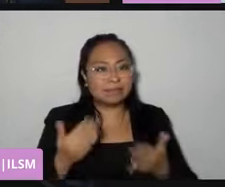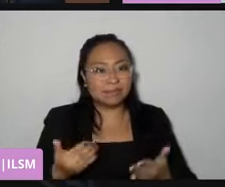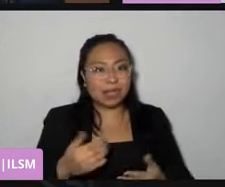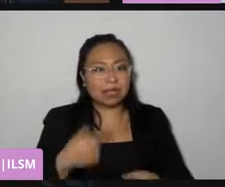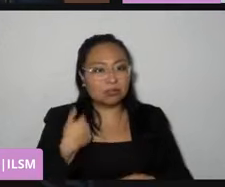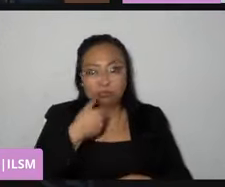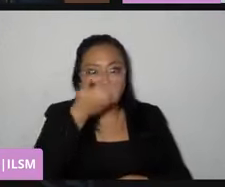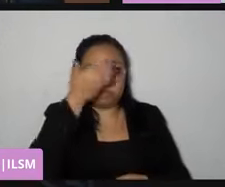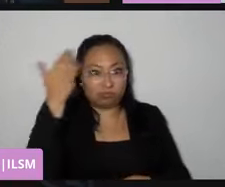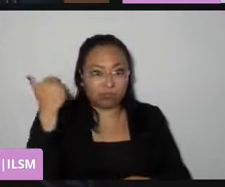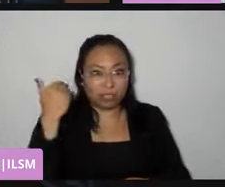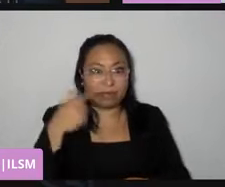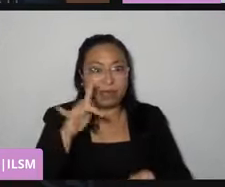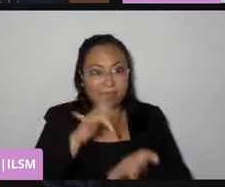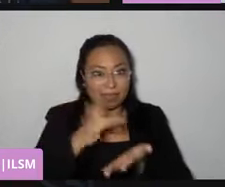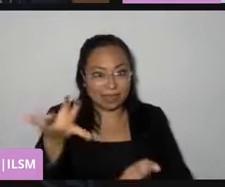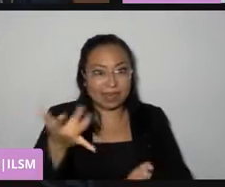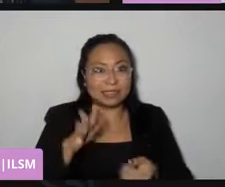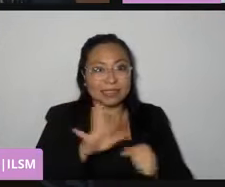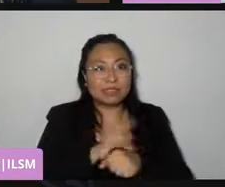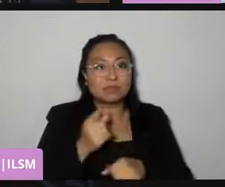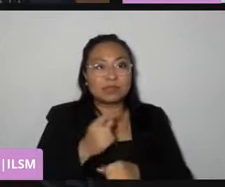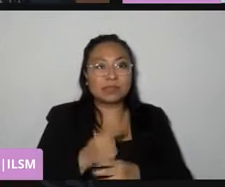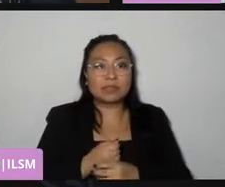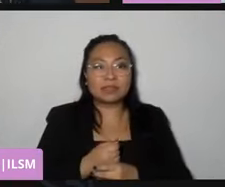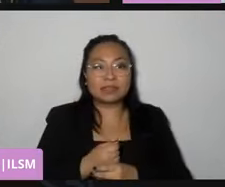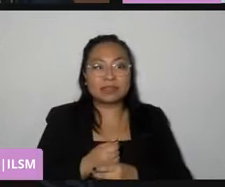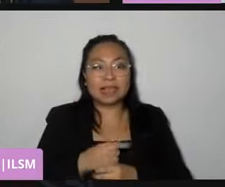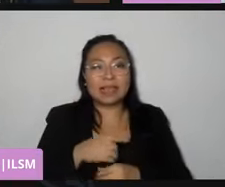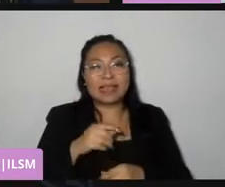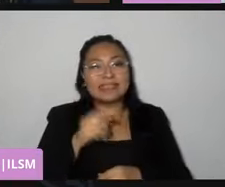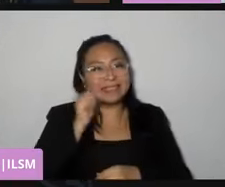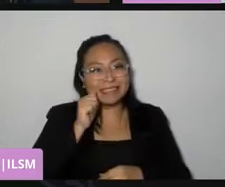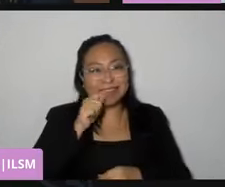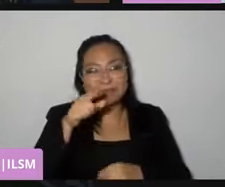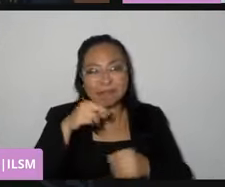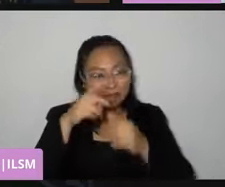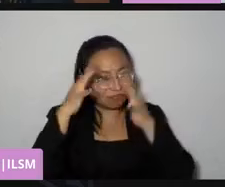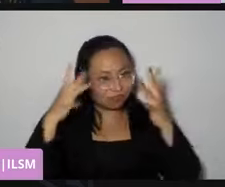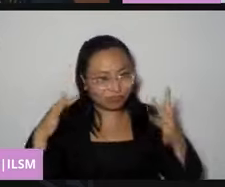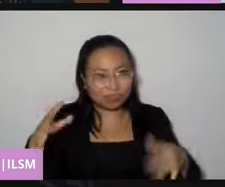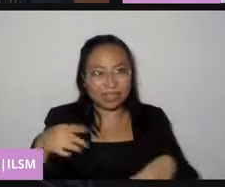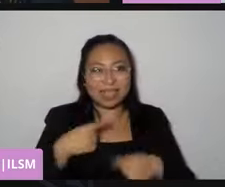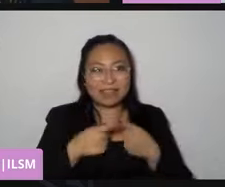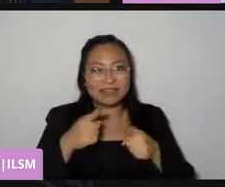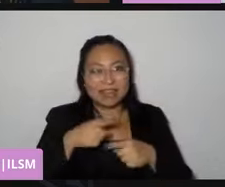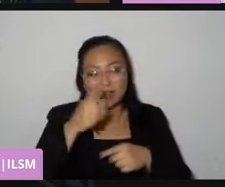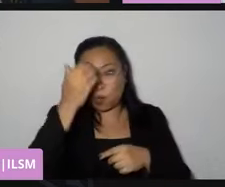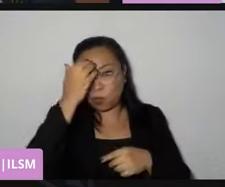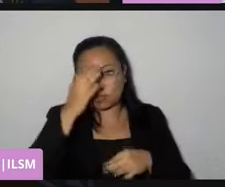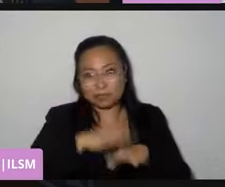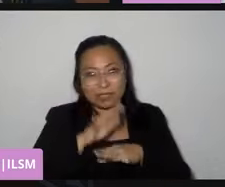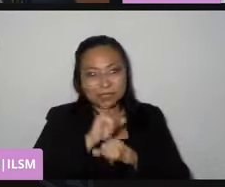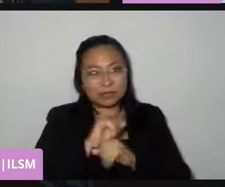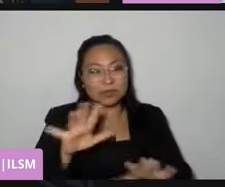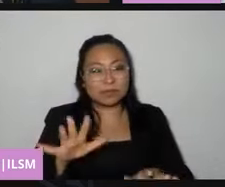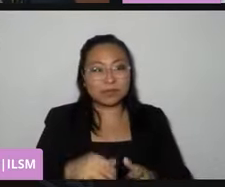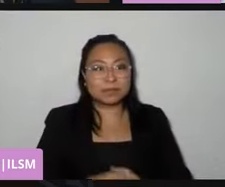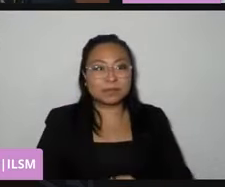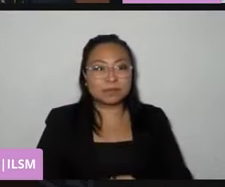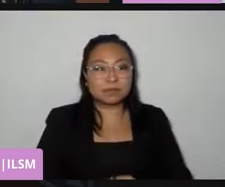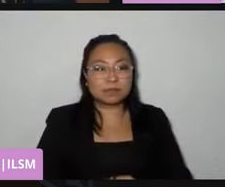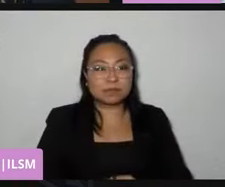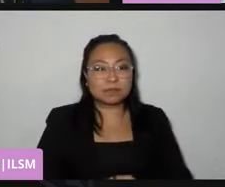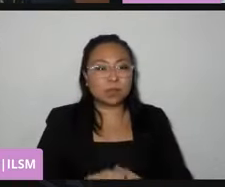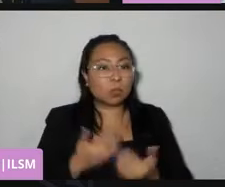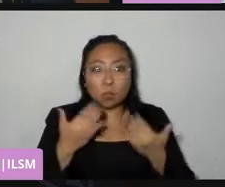lo conocía y no lo sabía, gracias, gracias, porque además nos ilustra si nos dejas este conocimiento ciudadano y cívico. No